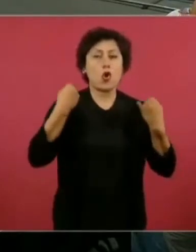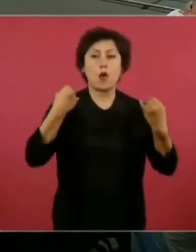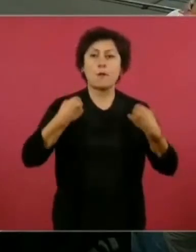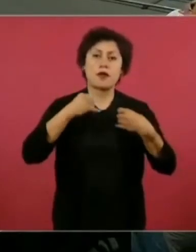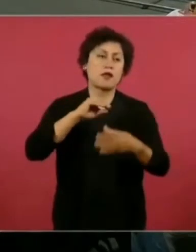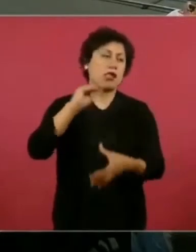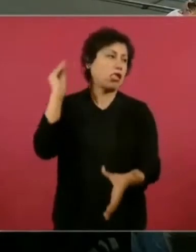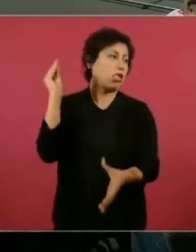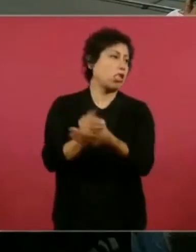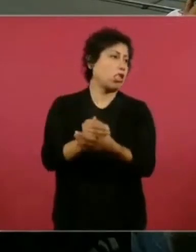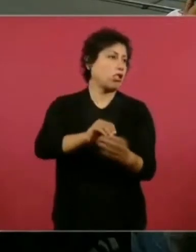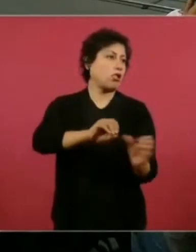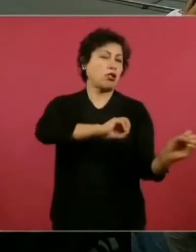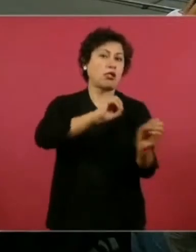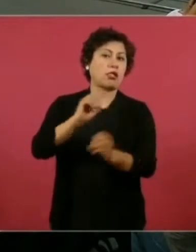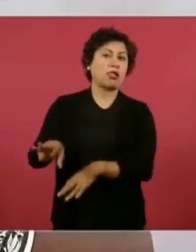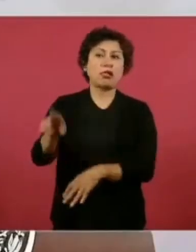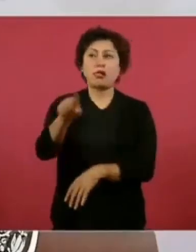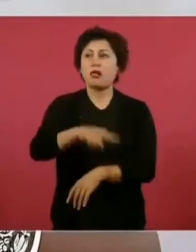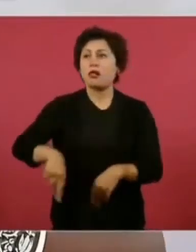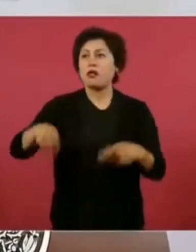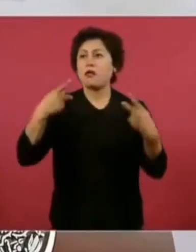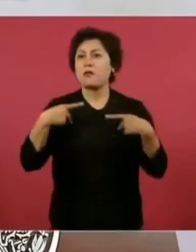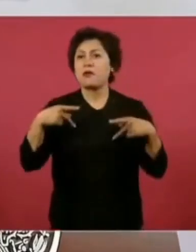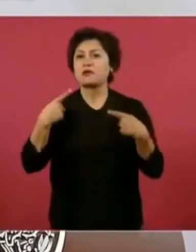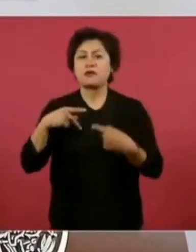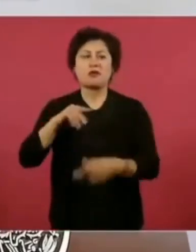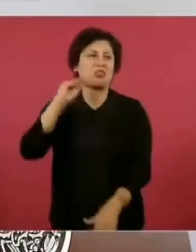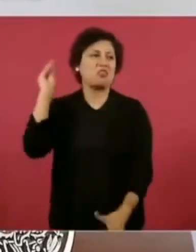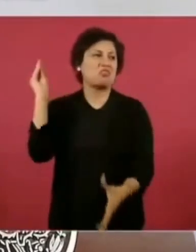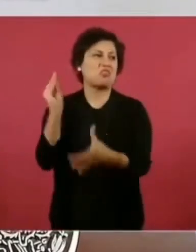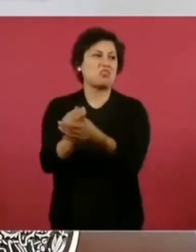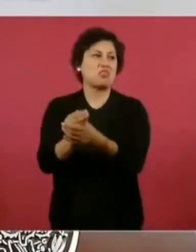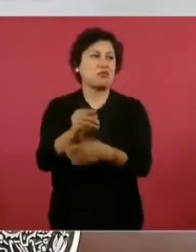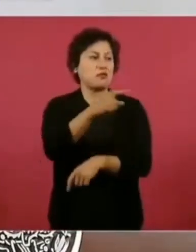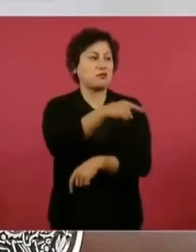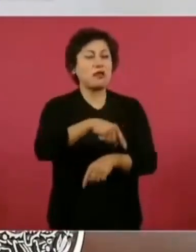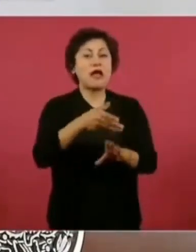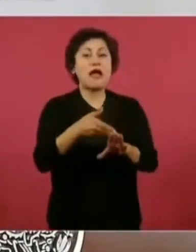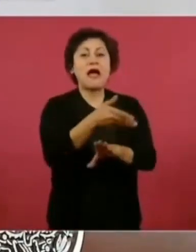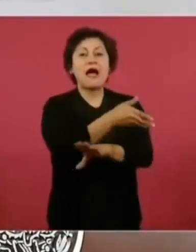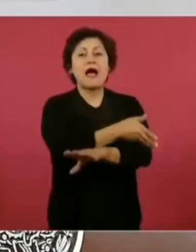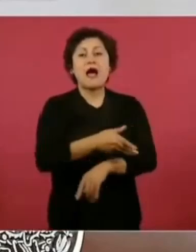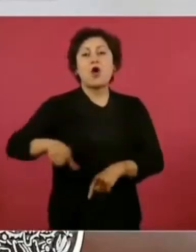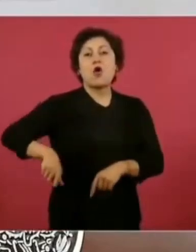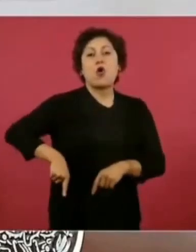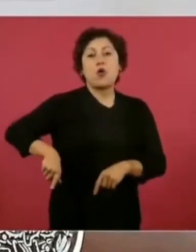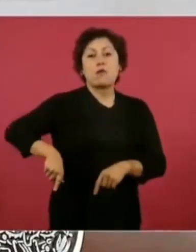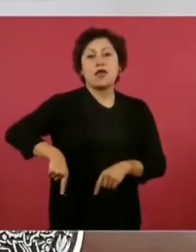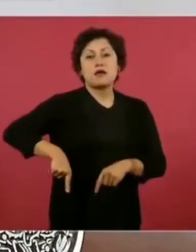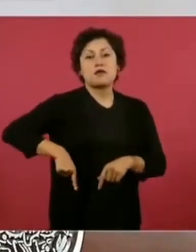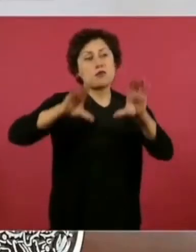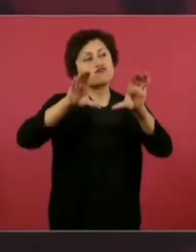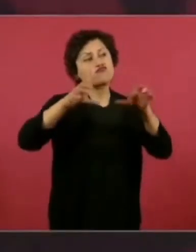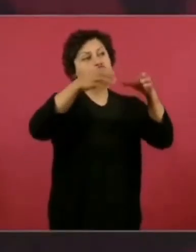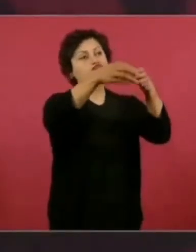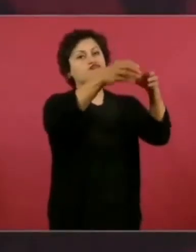pueblo, apostaron a la privatización en todo los gobiernos conservadores.